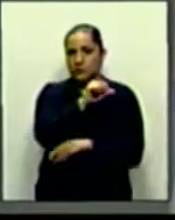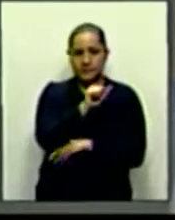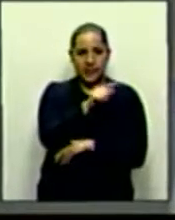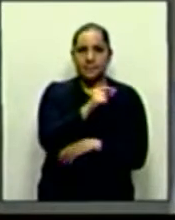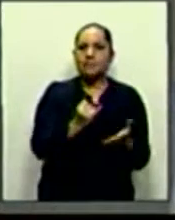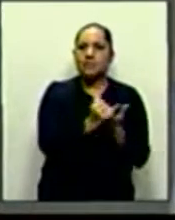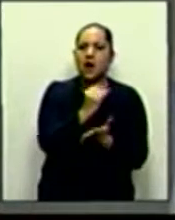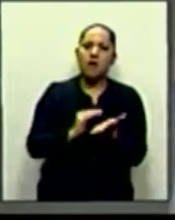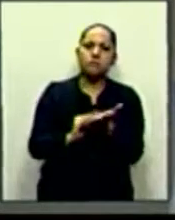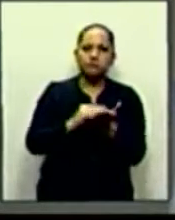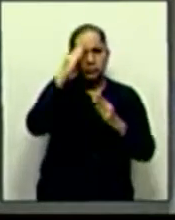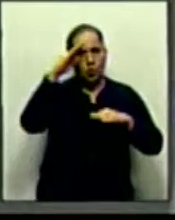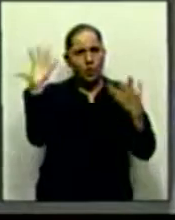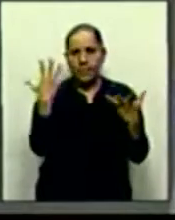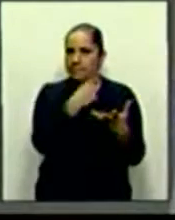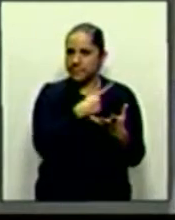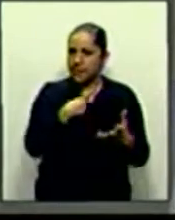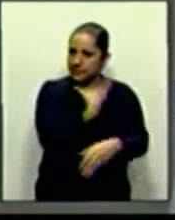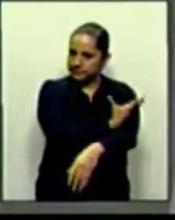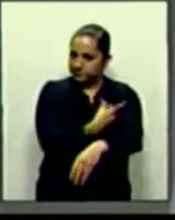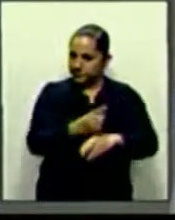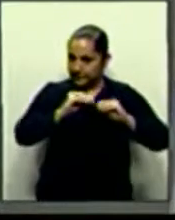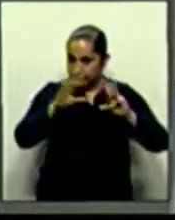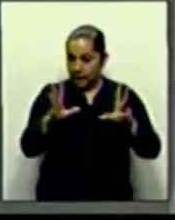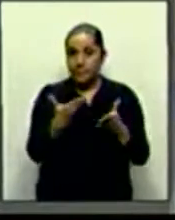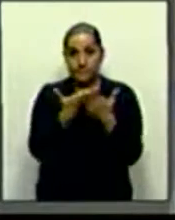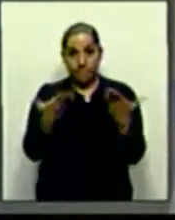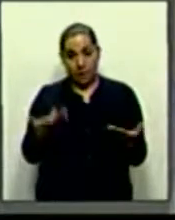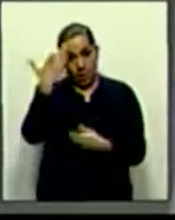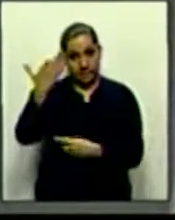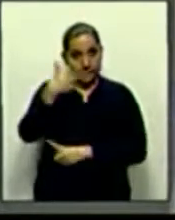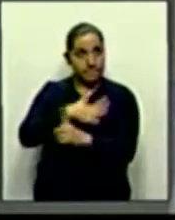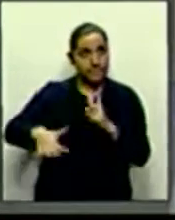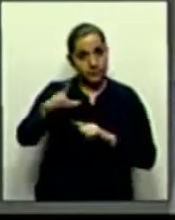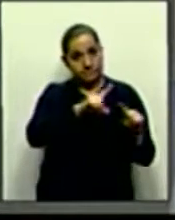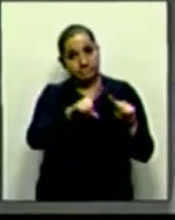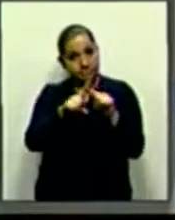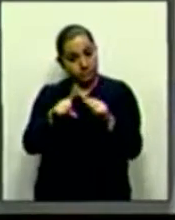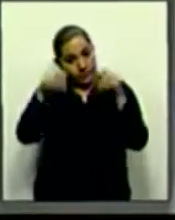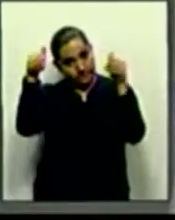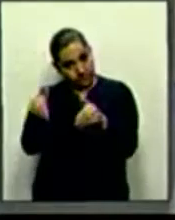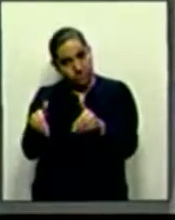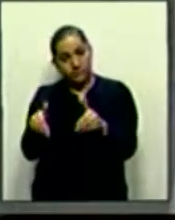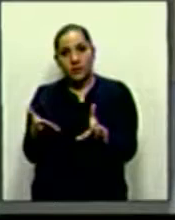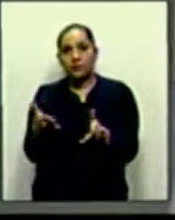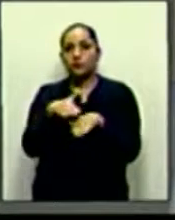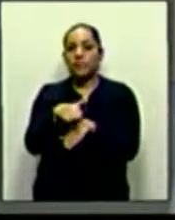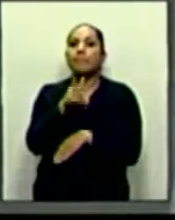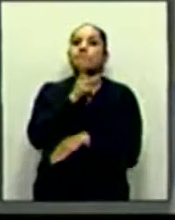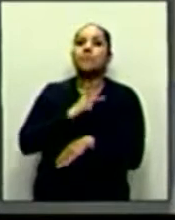Compañeros diputados, en el contexto económico actual, caracterizado por la fuerte caída de los precios del petróleo,